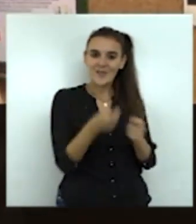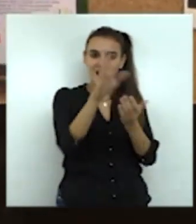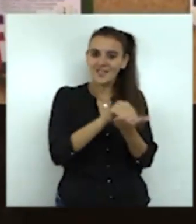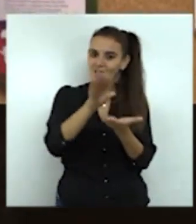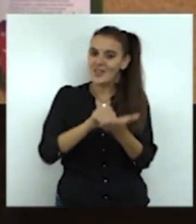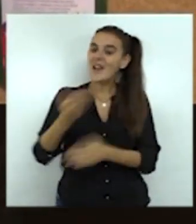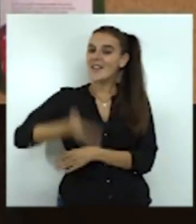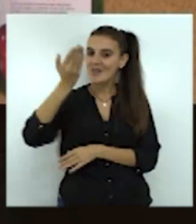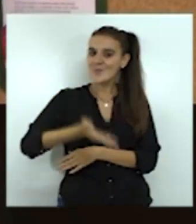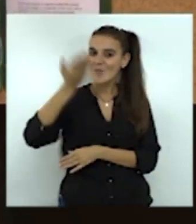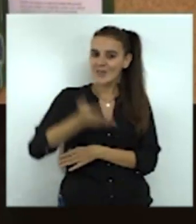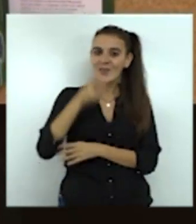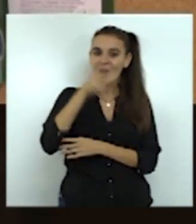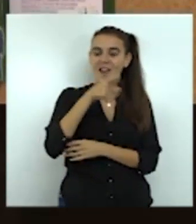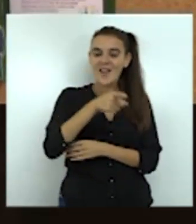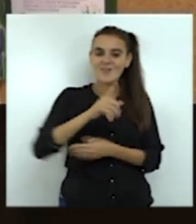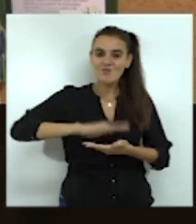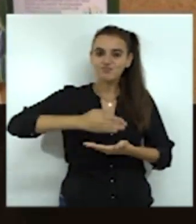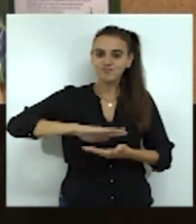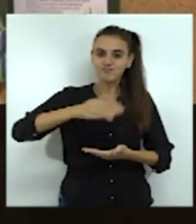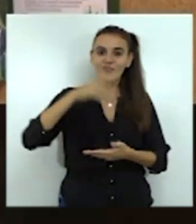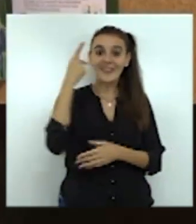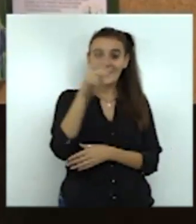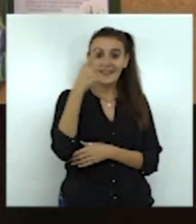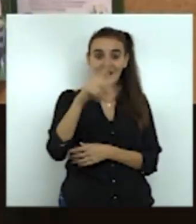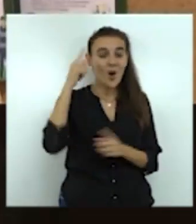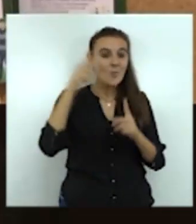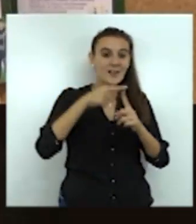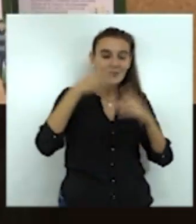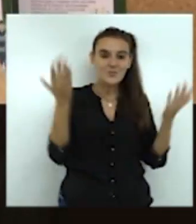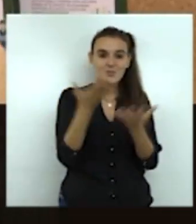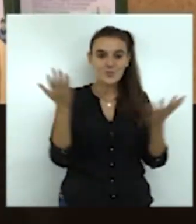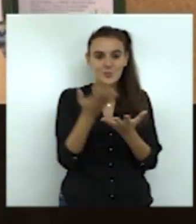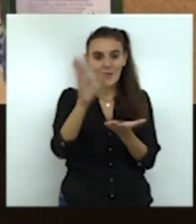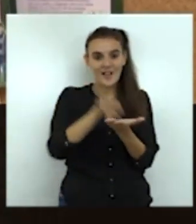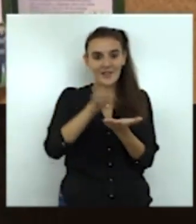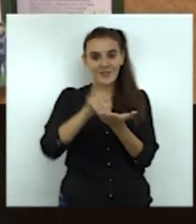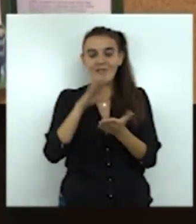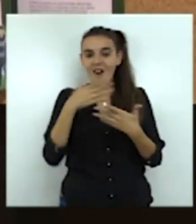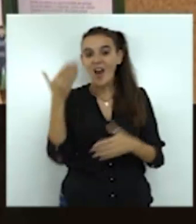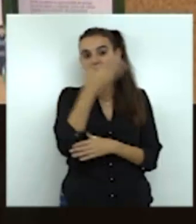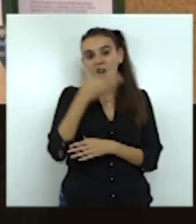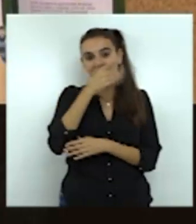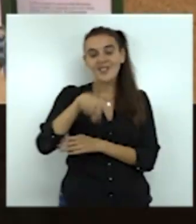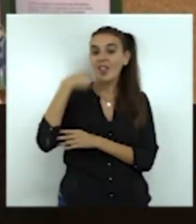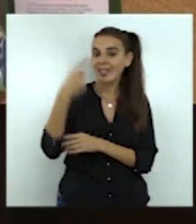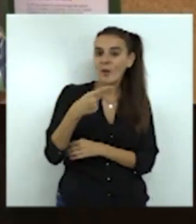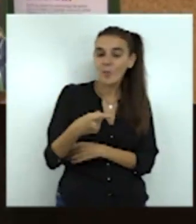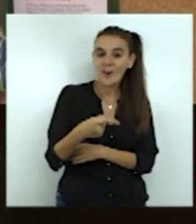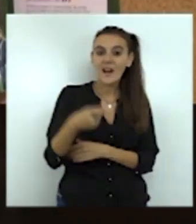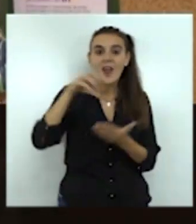que esto es acumular kilos para la gran recogida. Ahora empiezan los colegios, después empezarán los centros oficiales